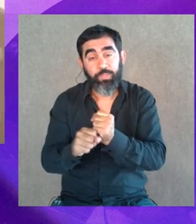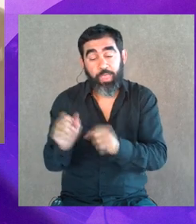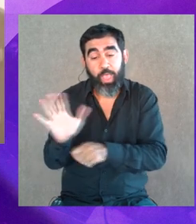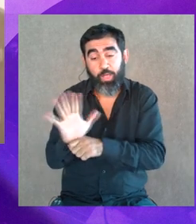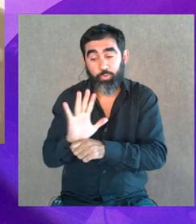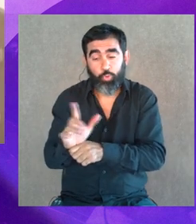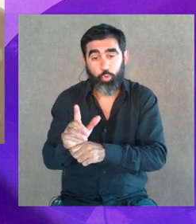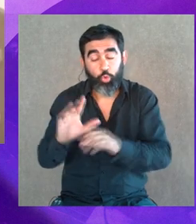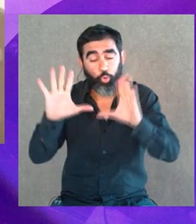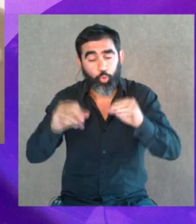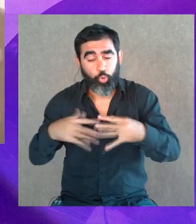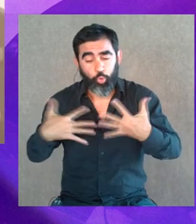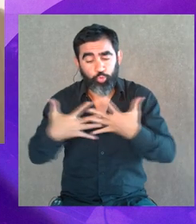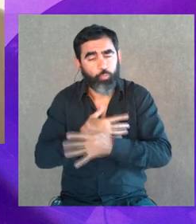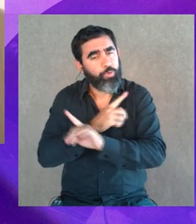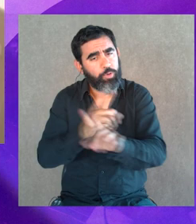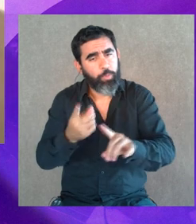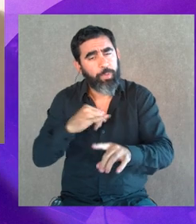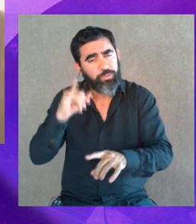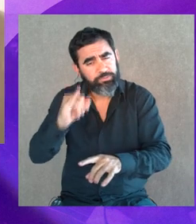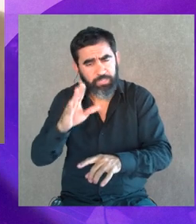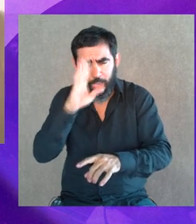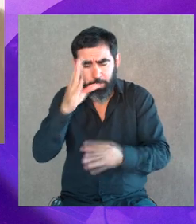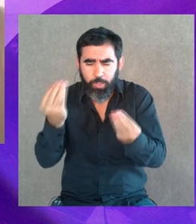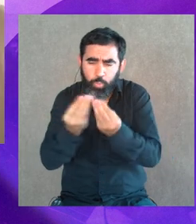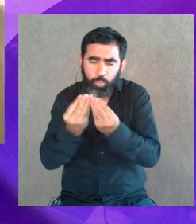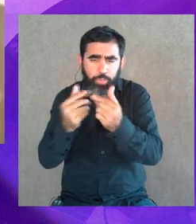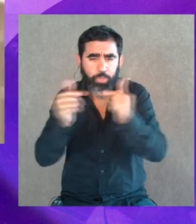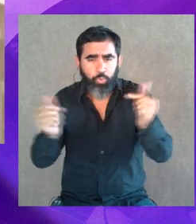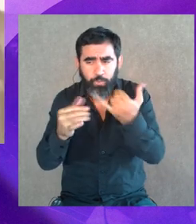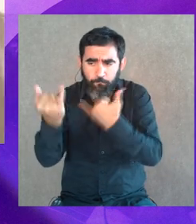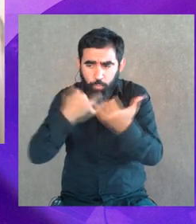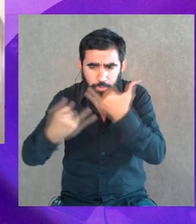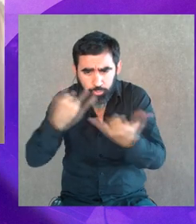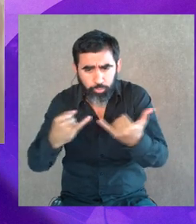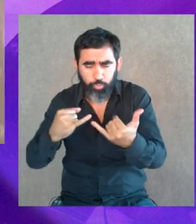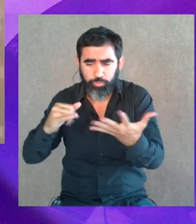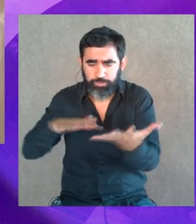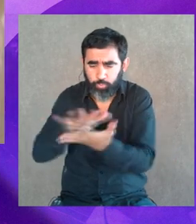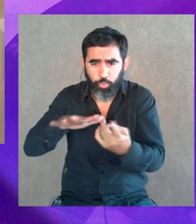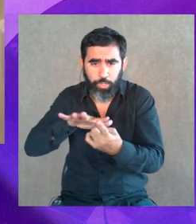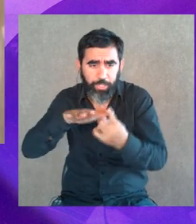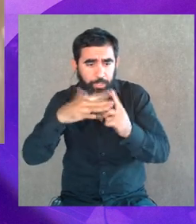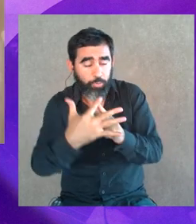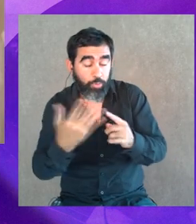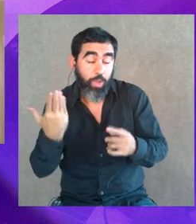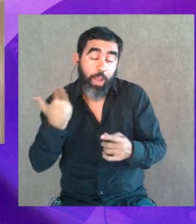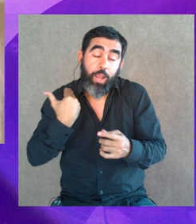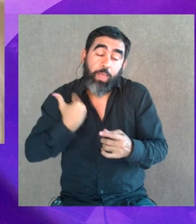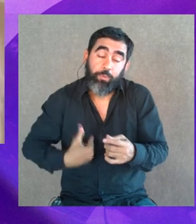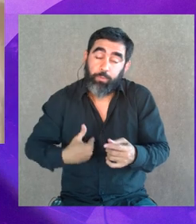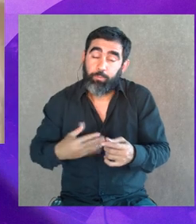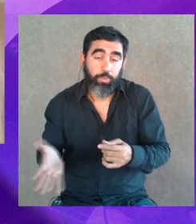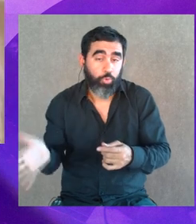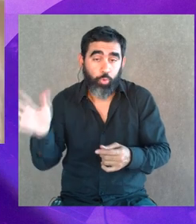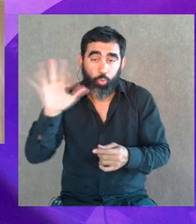lo que tú decías, no todo te pasó, pero sí te vas nutriendo de un montón de información, de lo que sucede lamentablemente todos